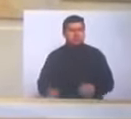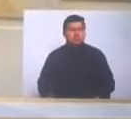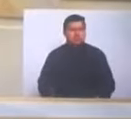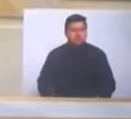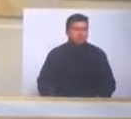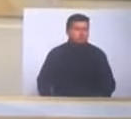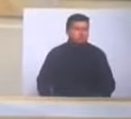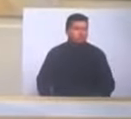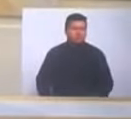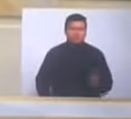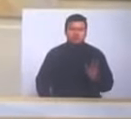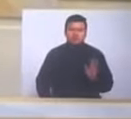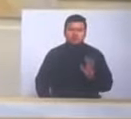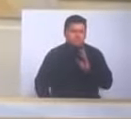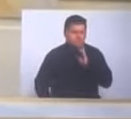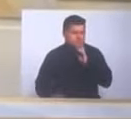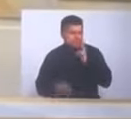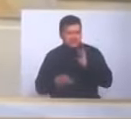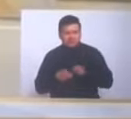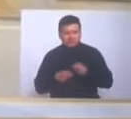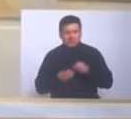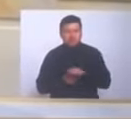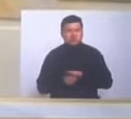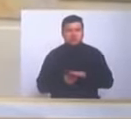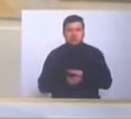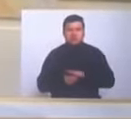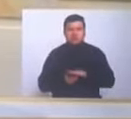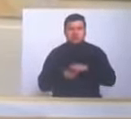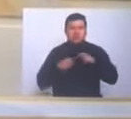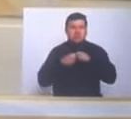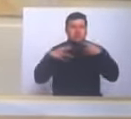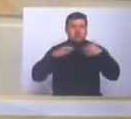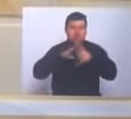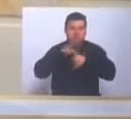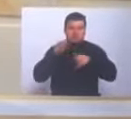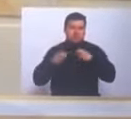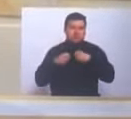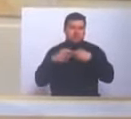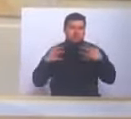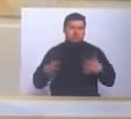Es muy complicada la situación de electricaride